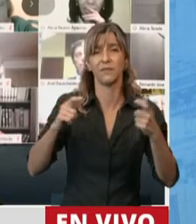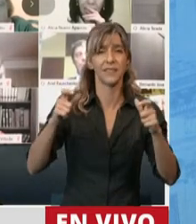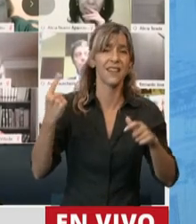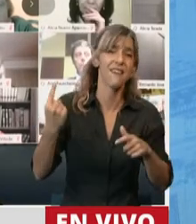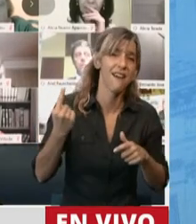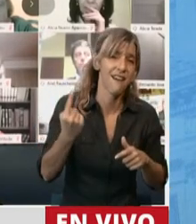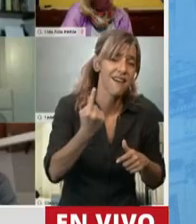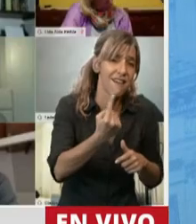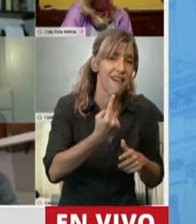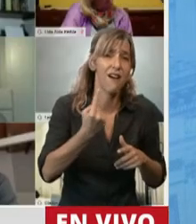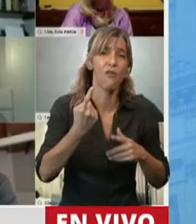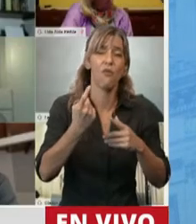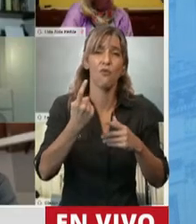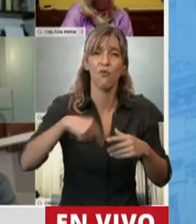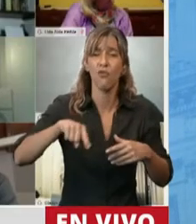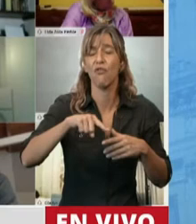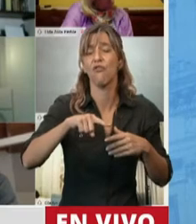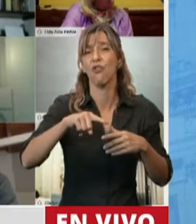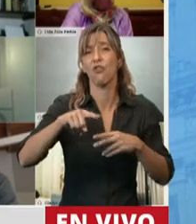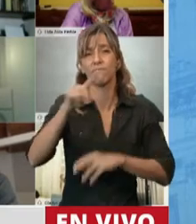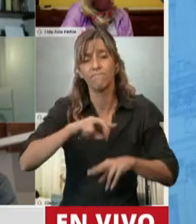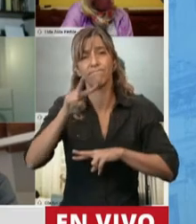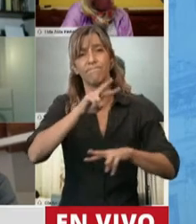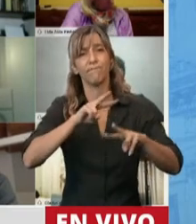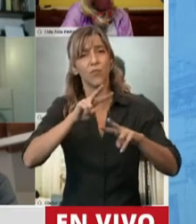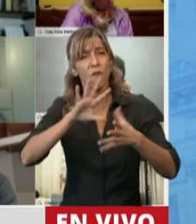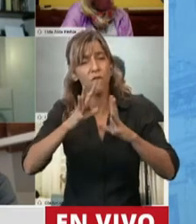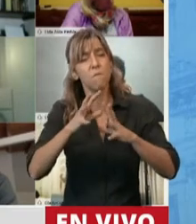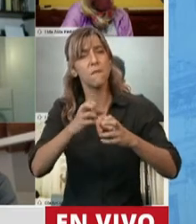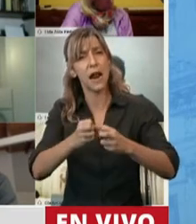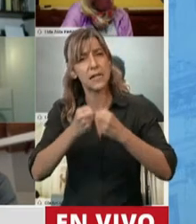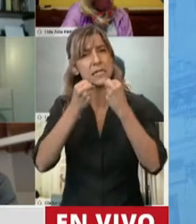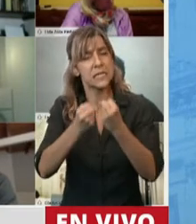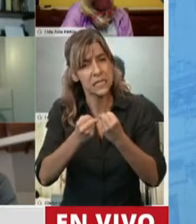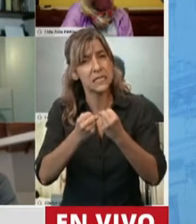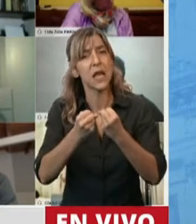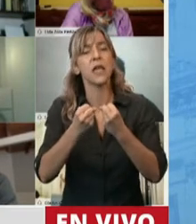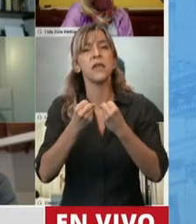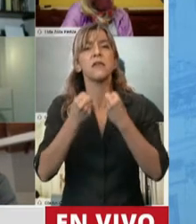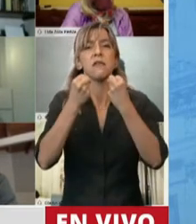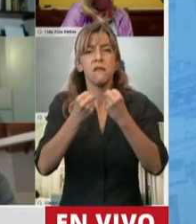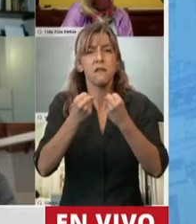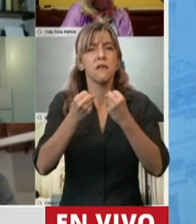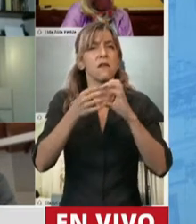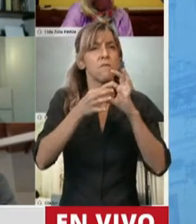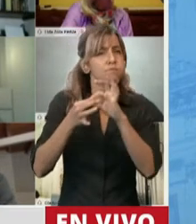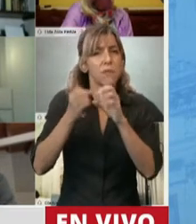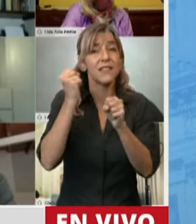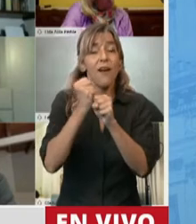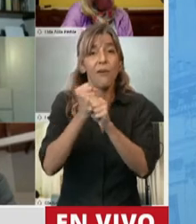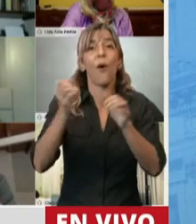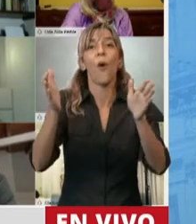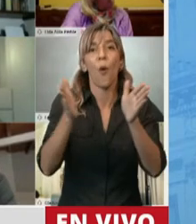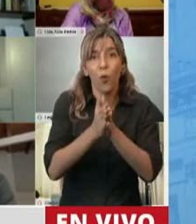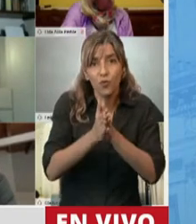claras, de mecanismos previsibles y de respeto mutuo. Y yo